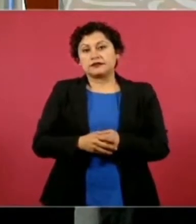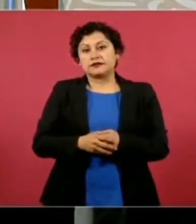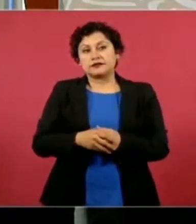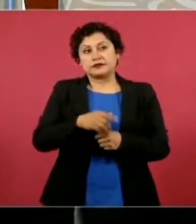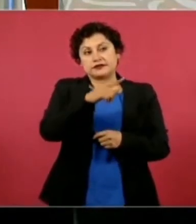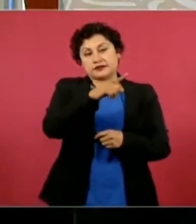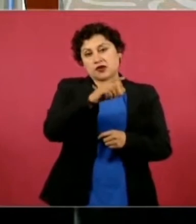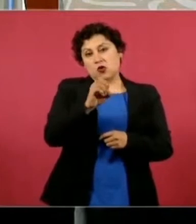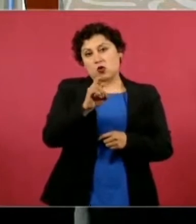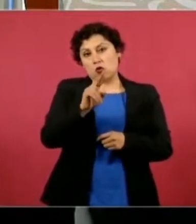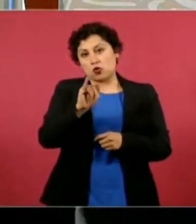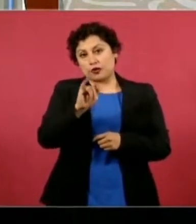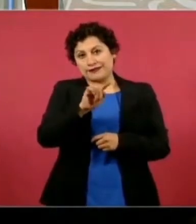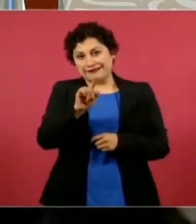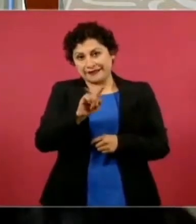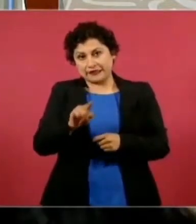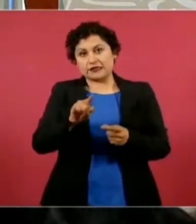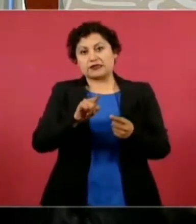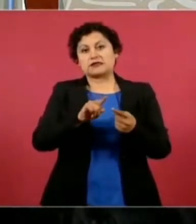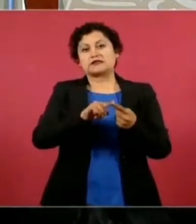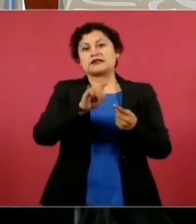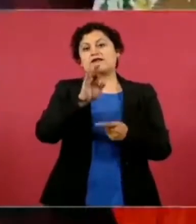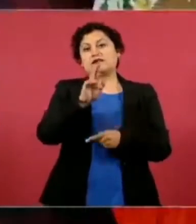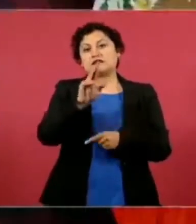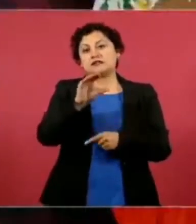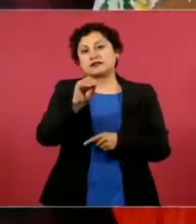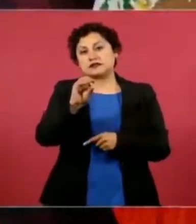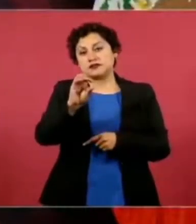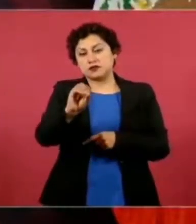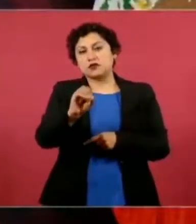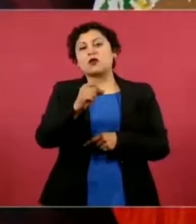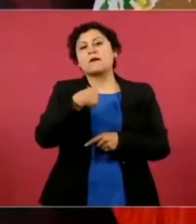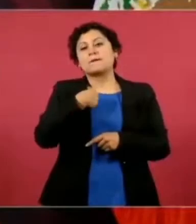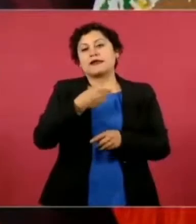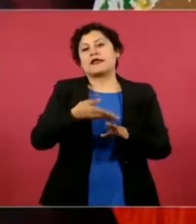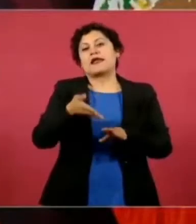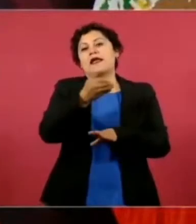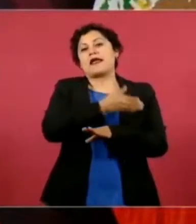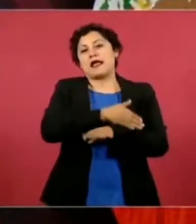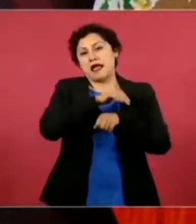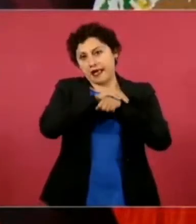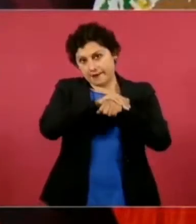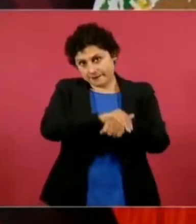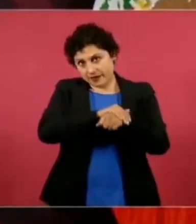Francisco, a mi amigo Ili Ortiz, entonces